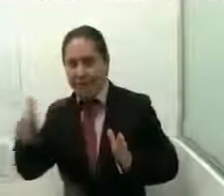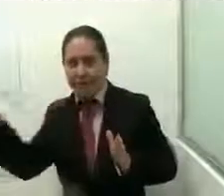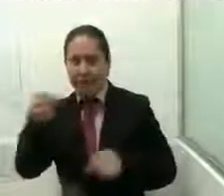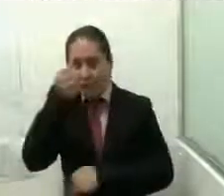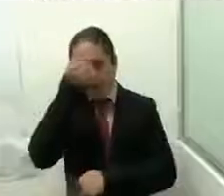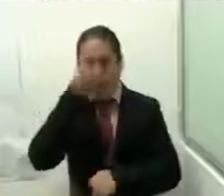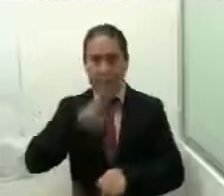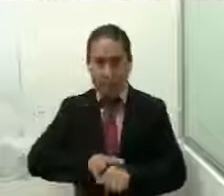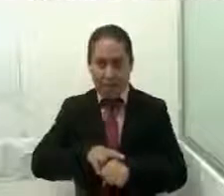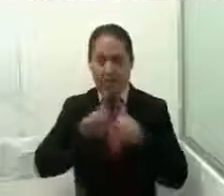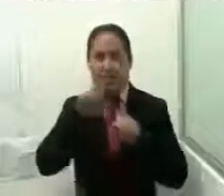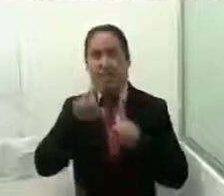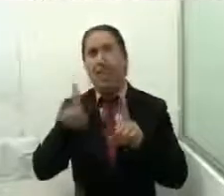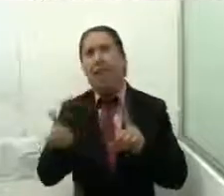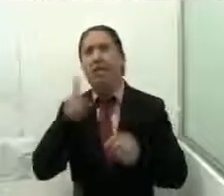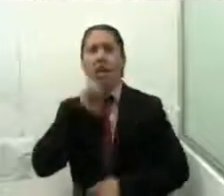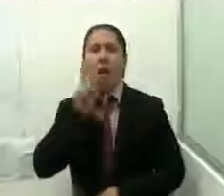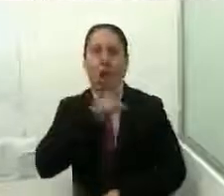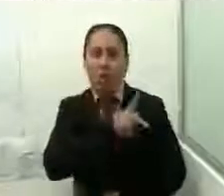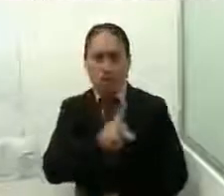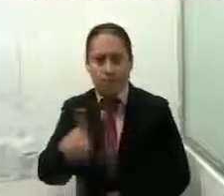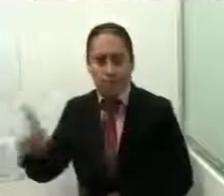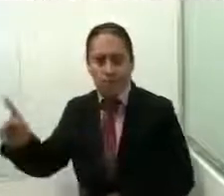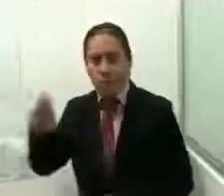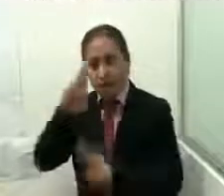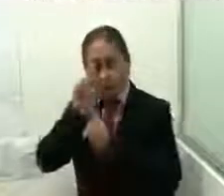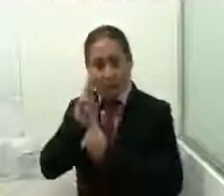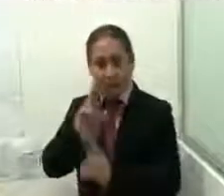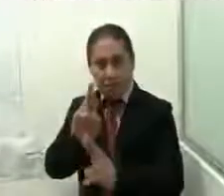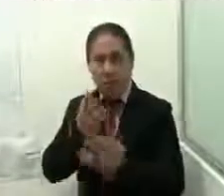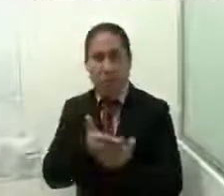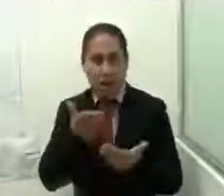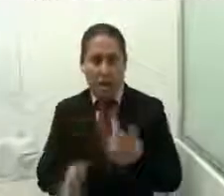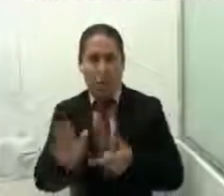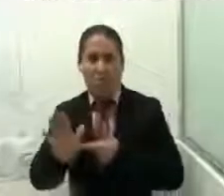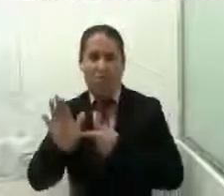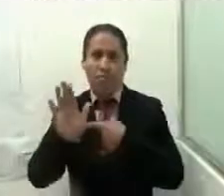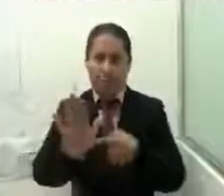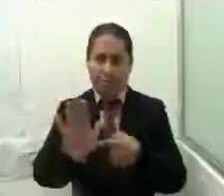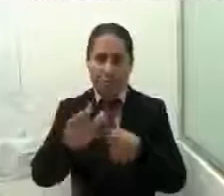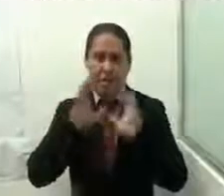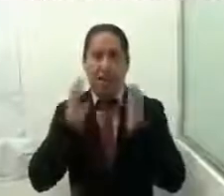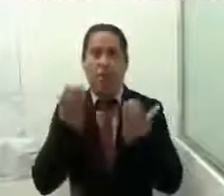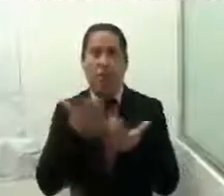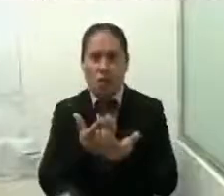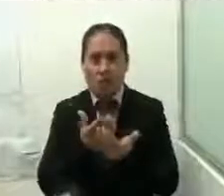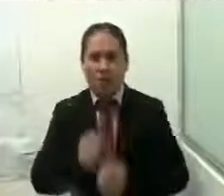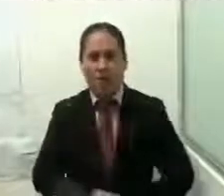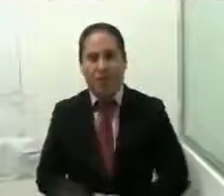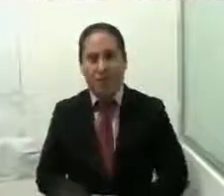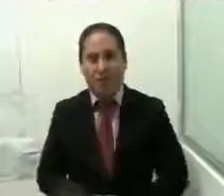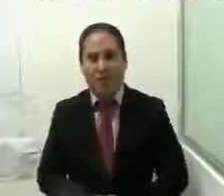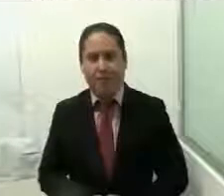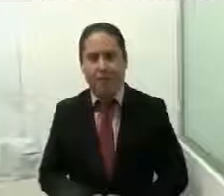para el Desarrollo y Empoderamiento de las Mujeres, muy respetuosamente me permito presentar ante esta honorable 66ª Legislatura